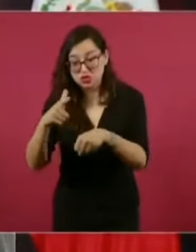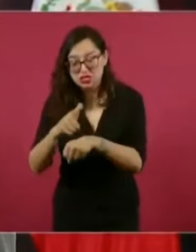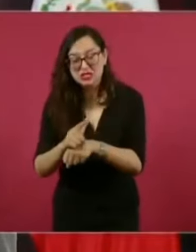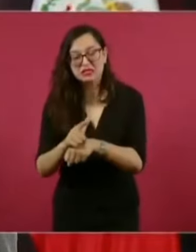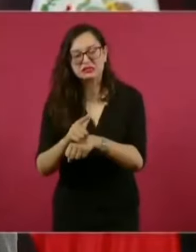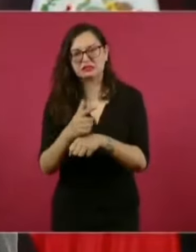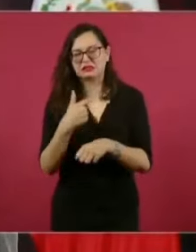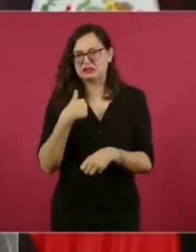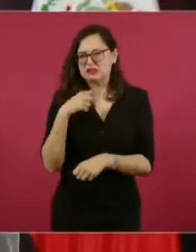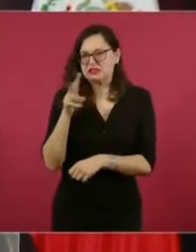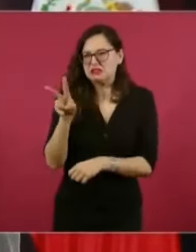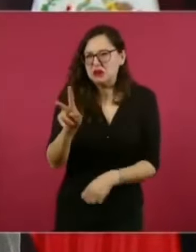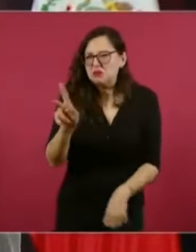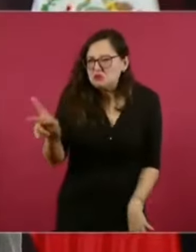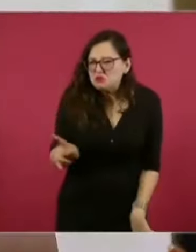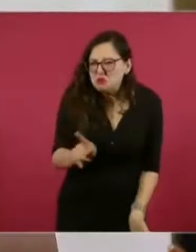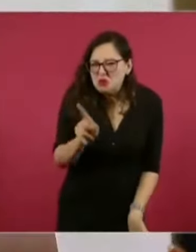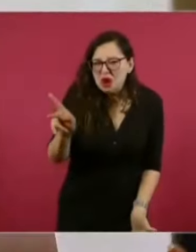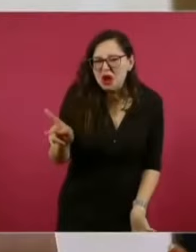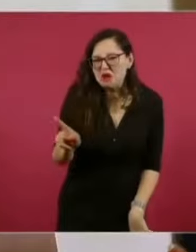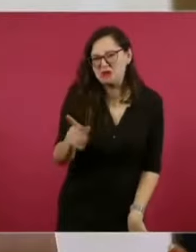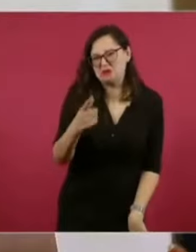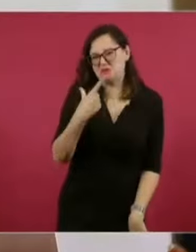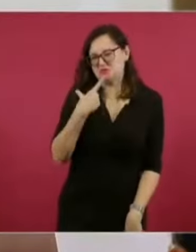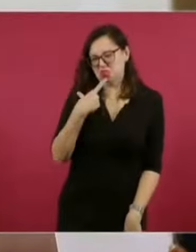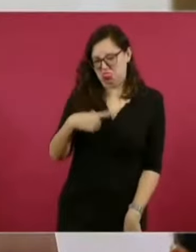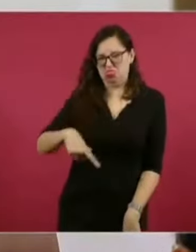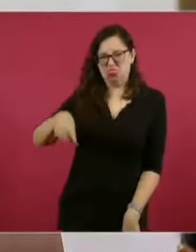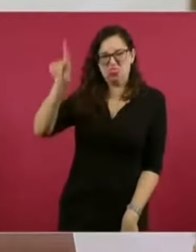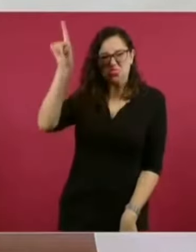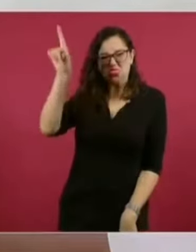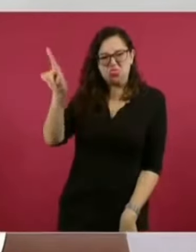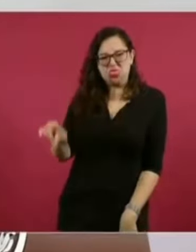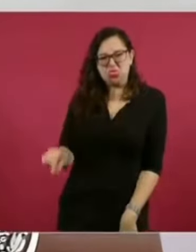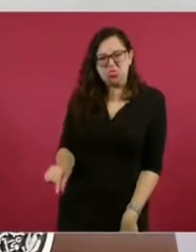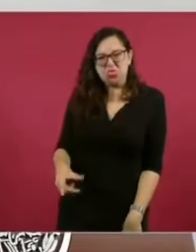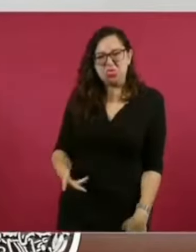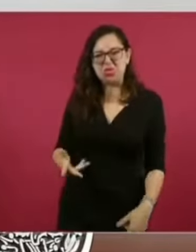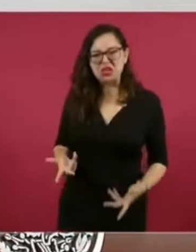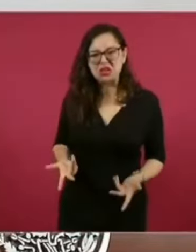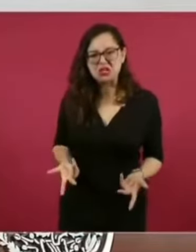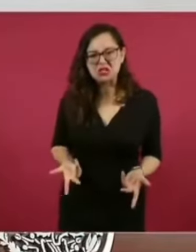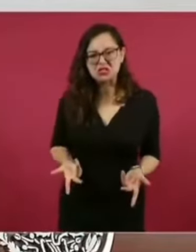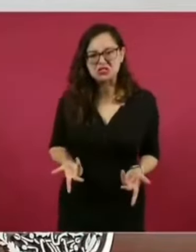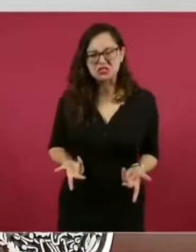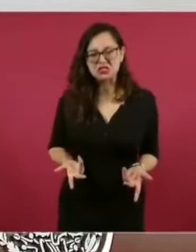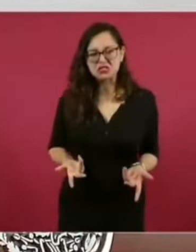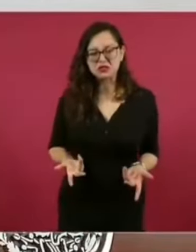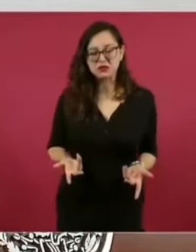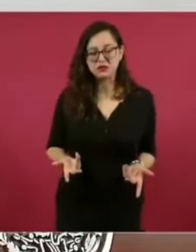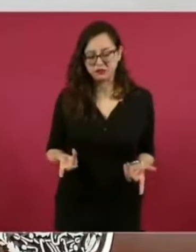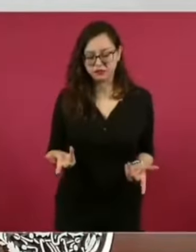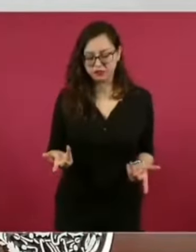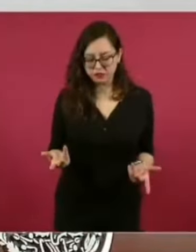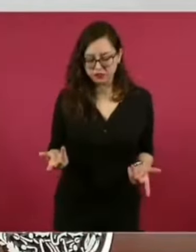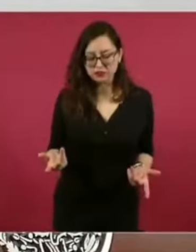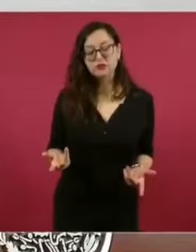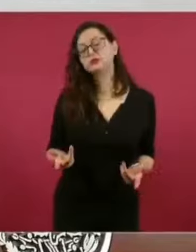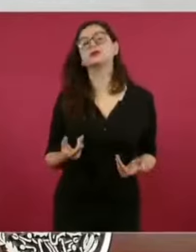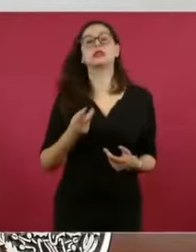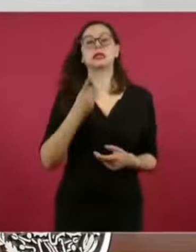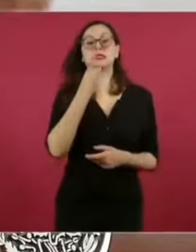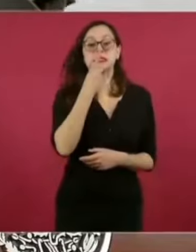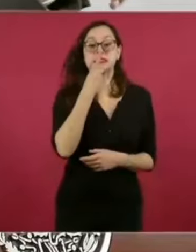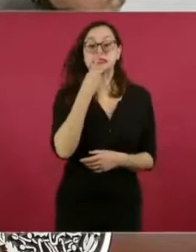se expresa de manera ofensiva. Dice, ¿te acuerdas están los dos